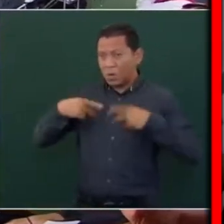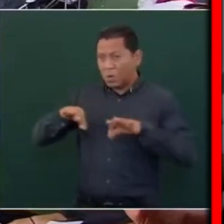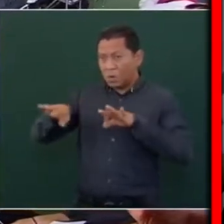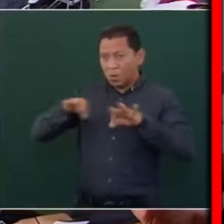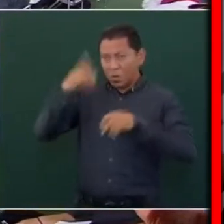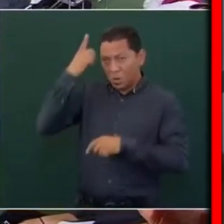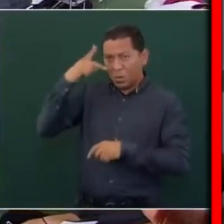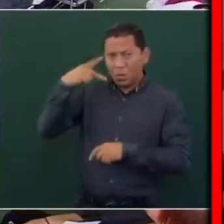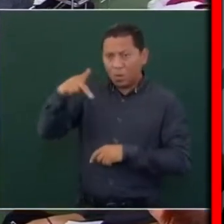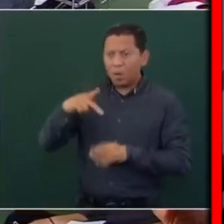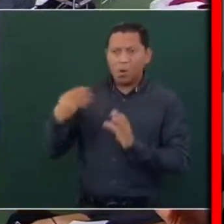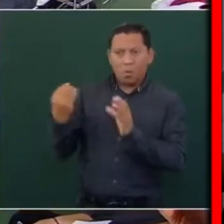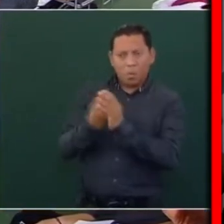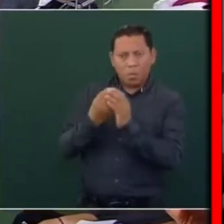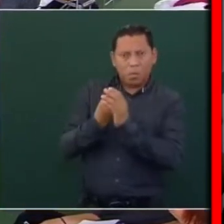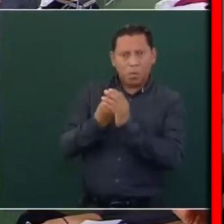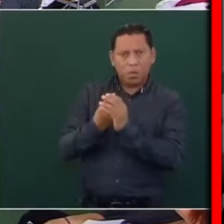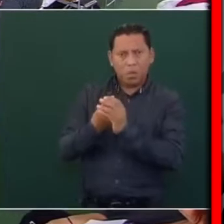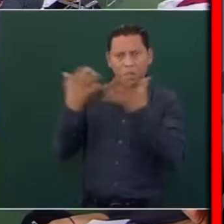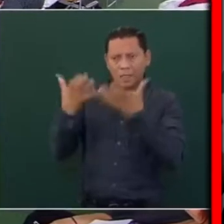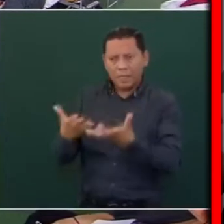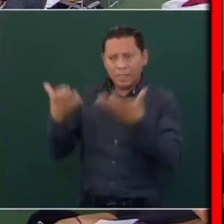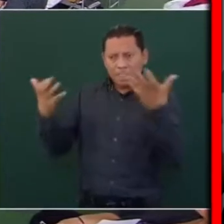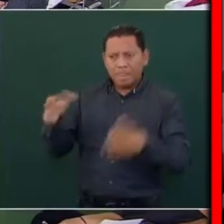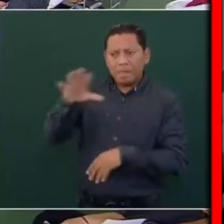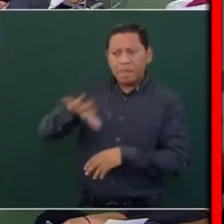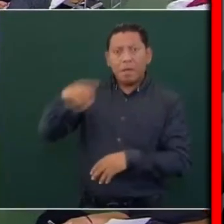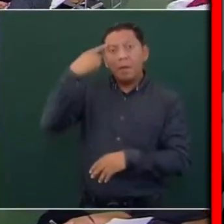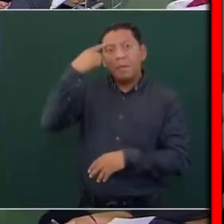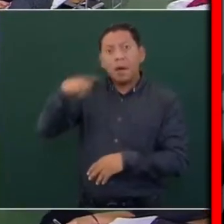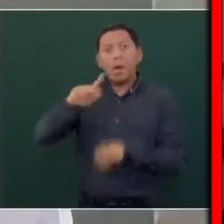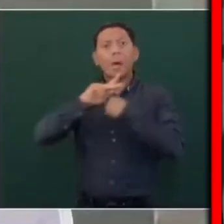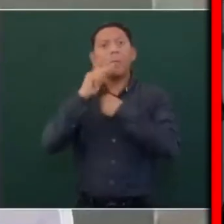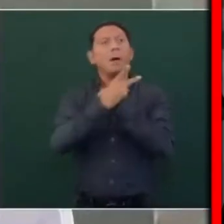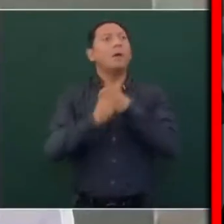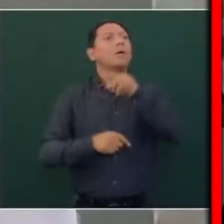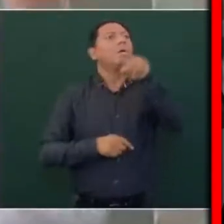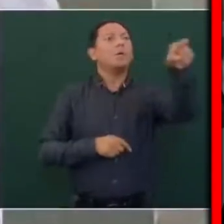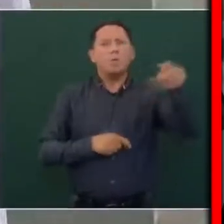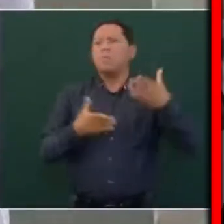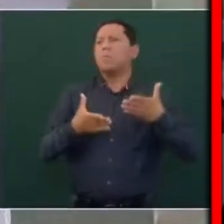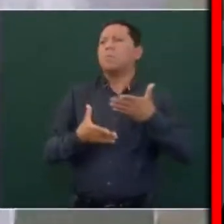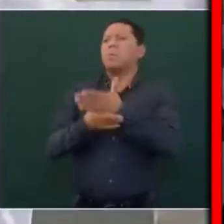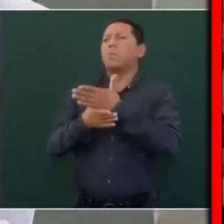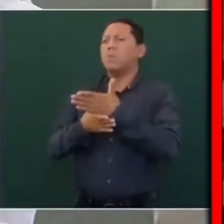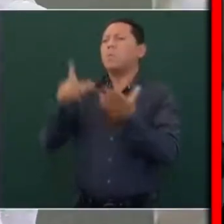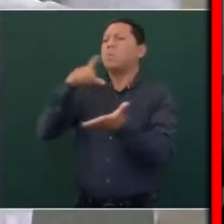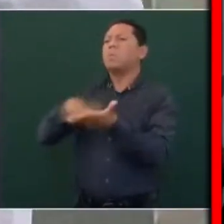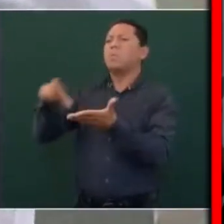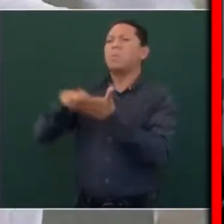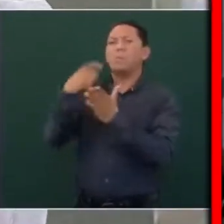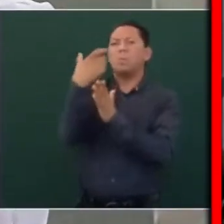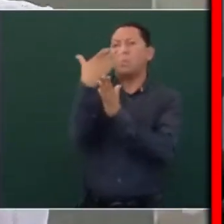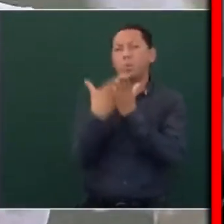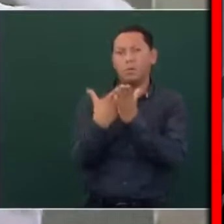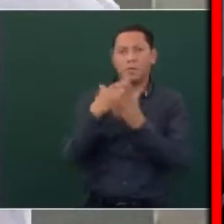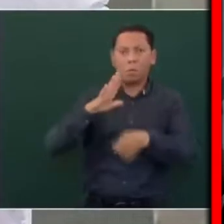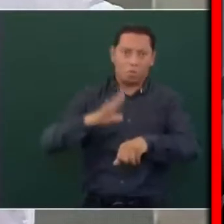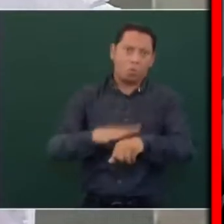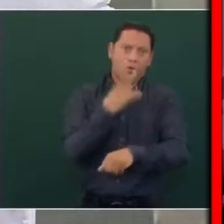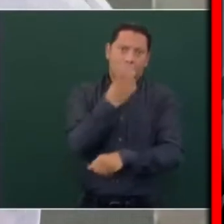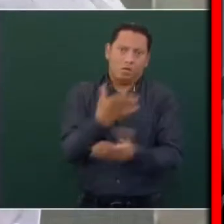que pusieron las tierras ejidales al mercado. Por eso ahora hay ejidatarios